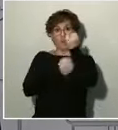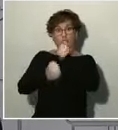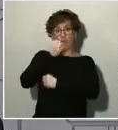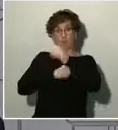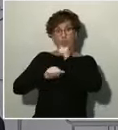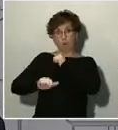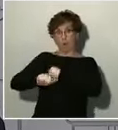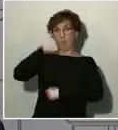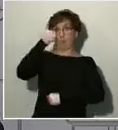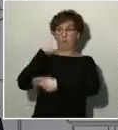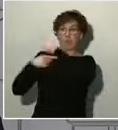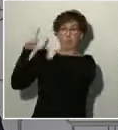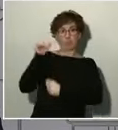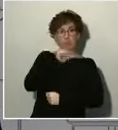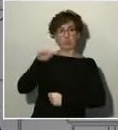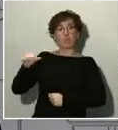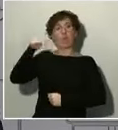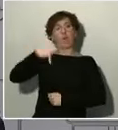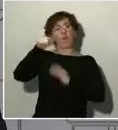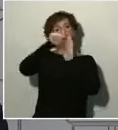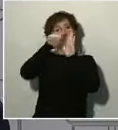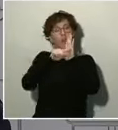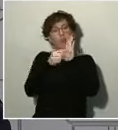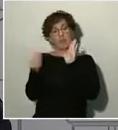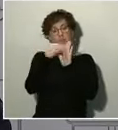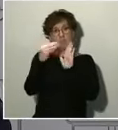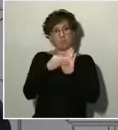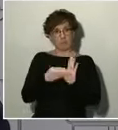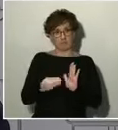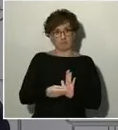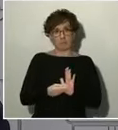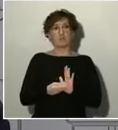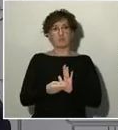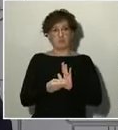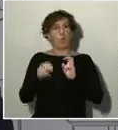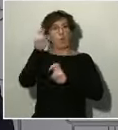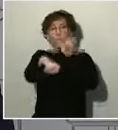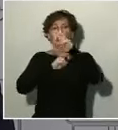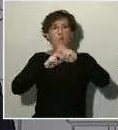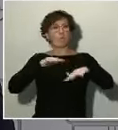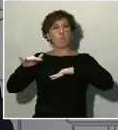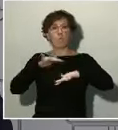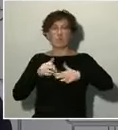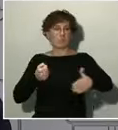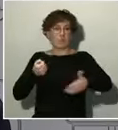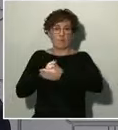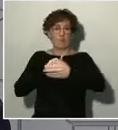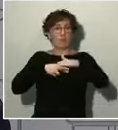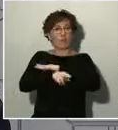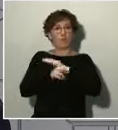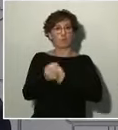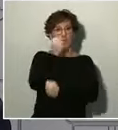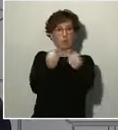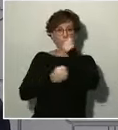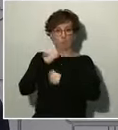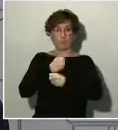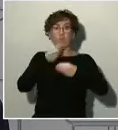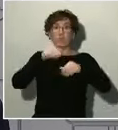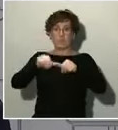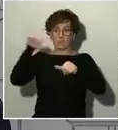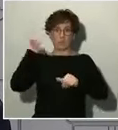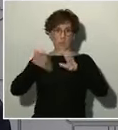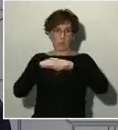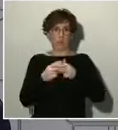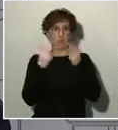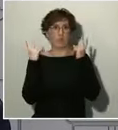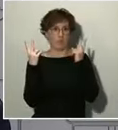semana pasada, con la mayor movilización, como decía antes, económica y social de recursos de nuestra historia democrática, que se va a traducir